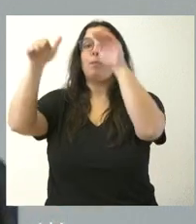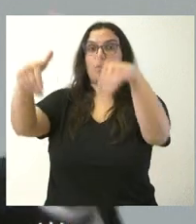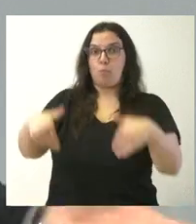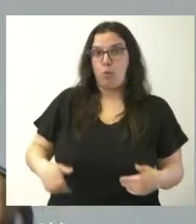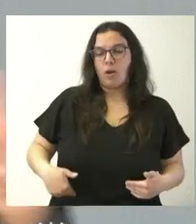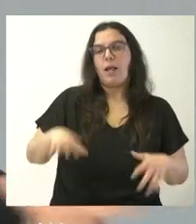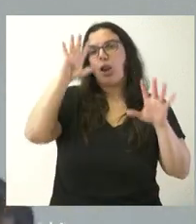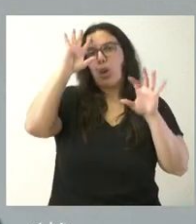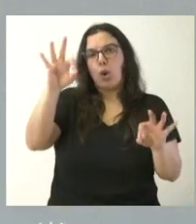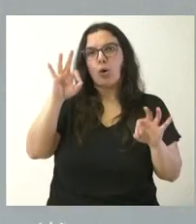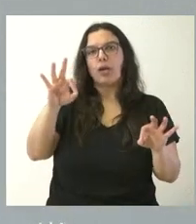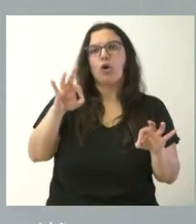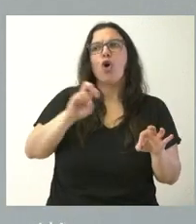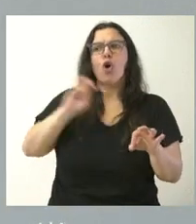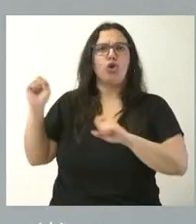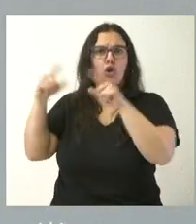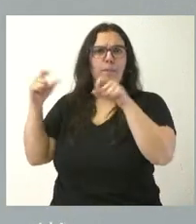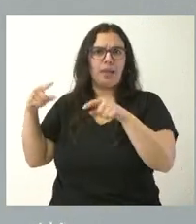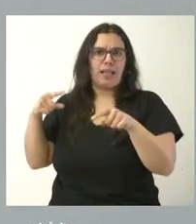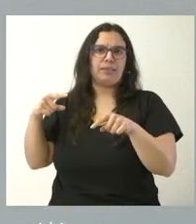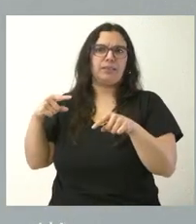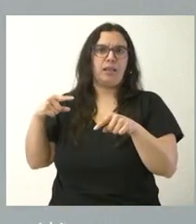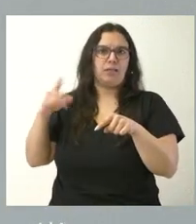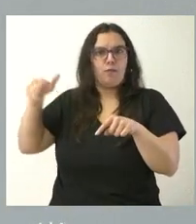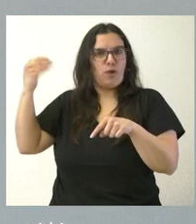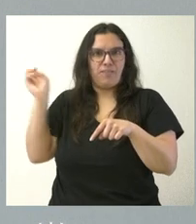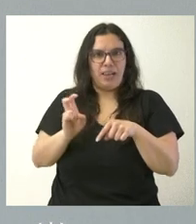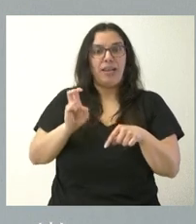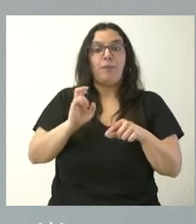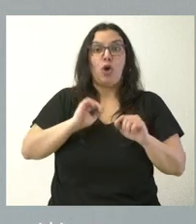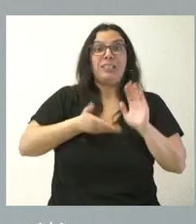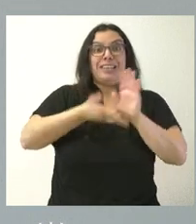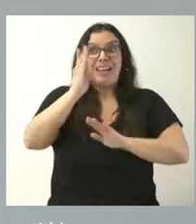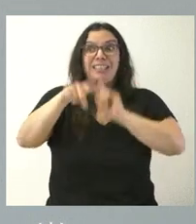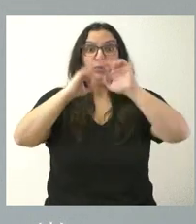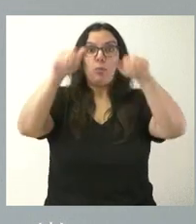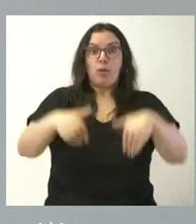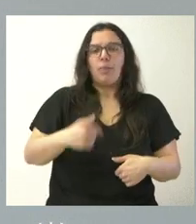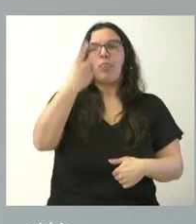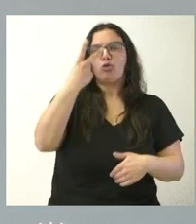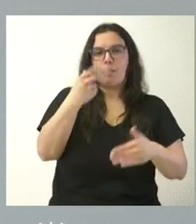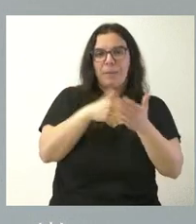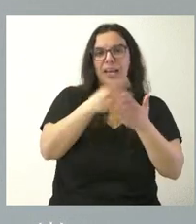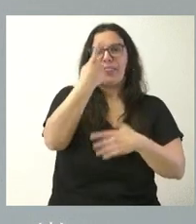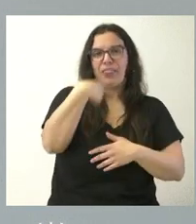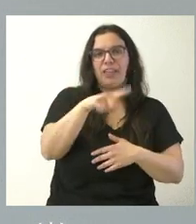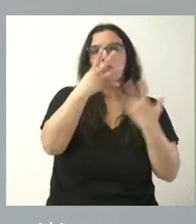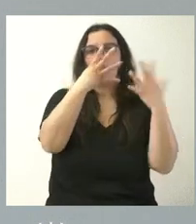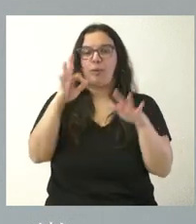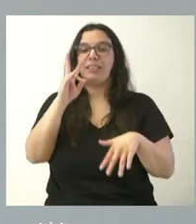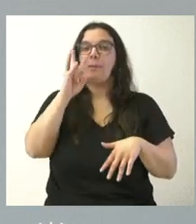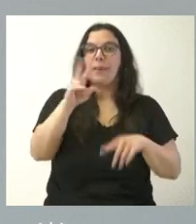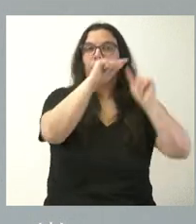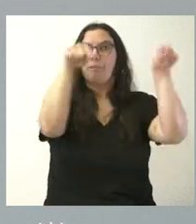incluir lógicamente el tipo de emigración, que no es el retorno, pero de los retornados son 2.190. Tienen ustedes en documentación la distribución por cada una